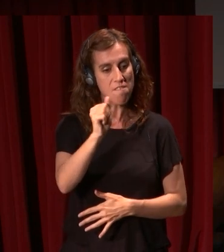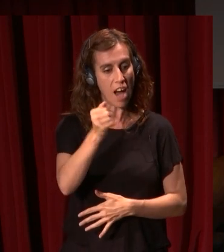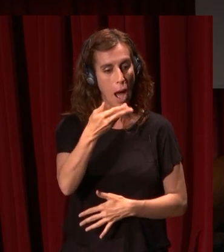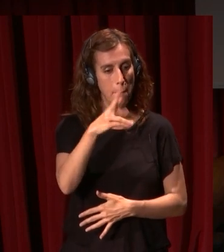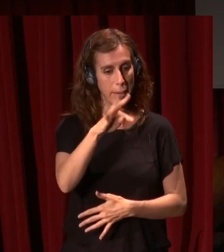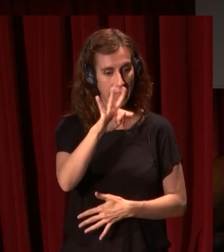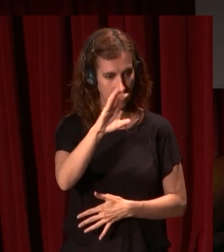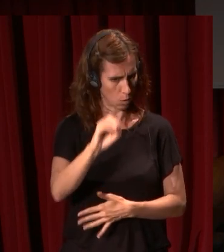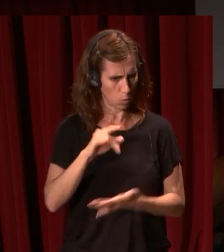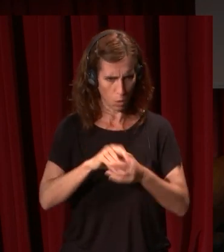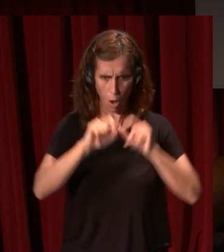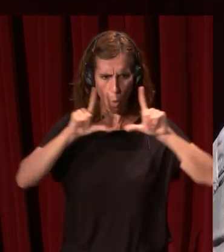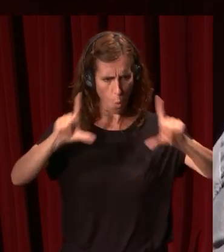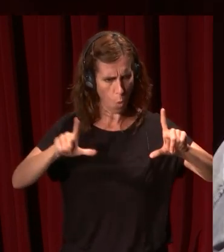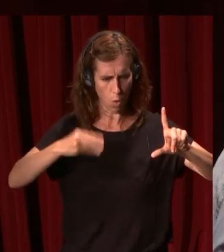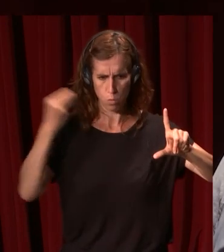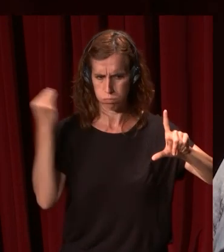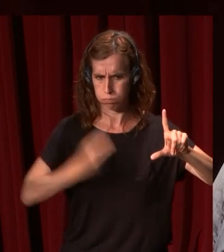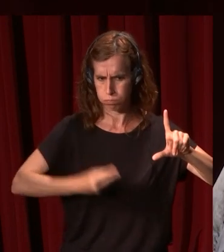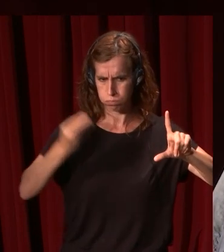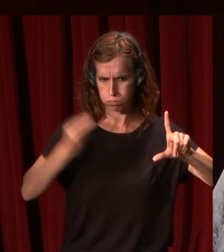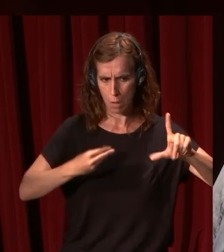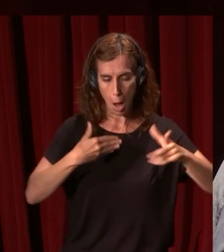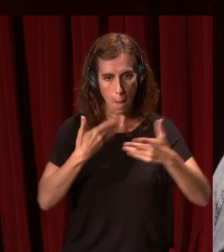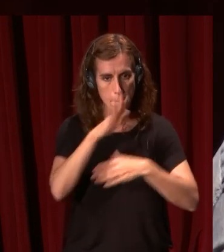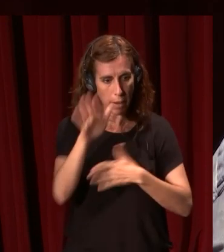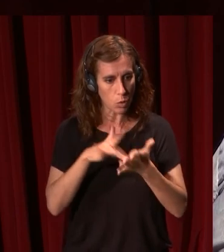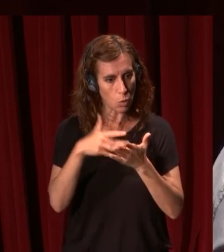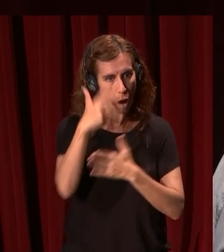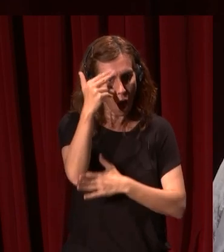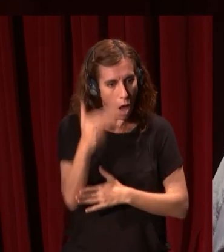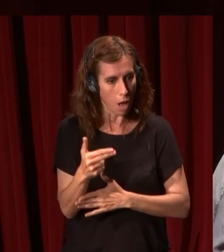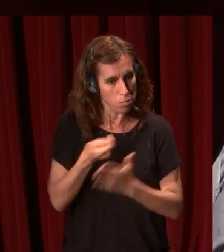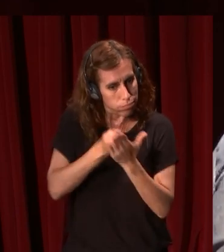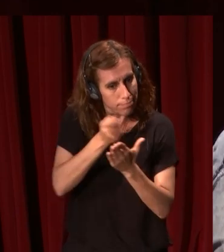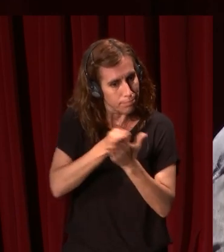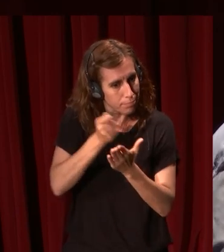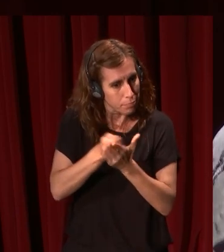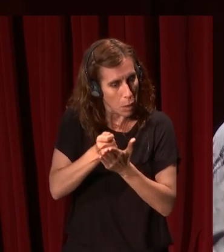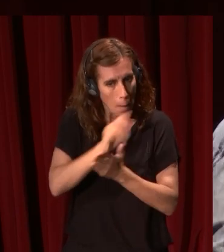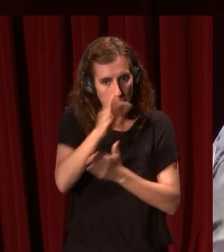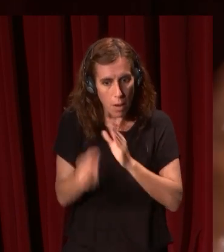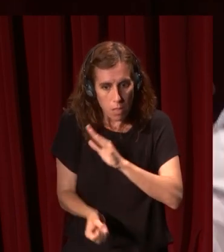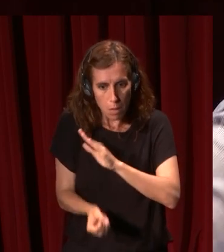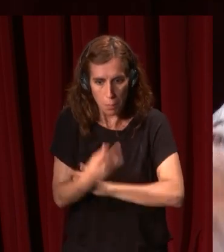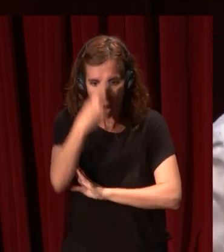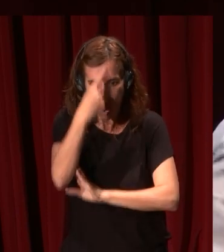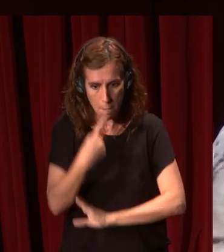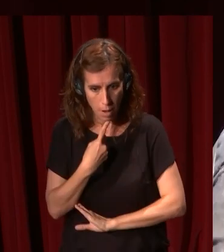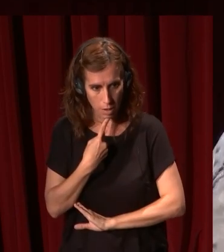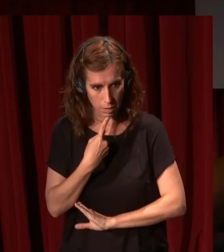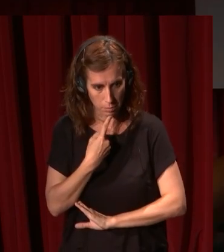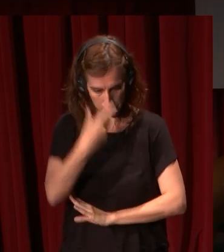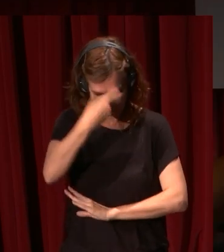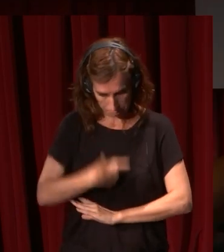es un cuadro muy poderoso también parece que este señor pinta con pincel y con espátula con una fe como si estuviese creando no solo una imagen de sí